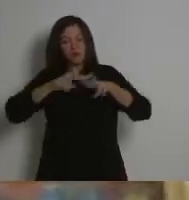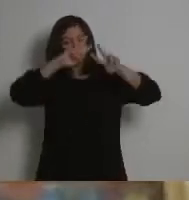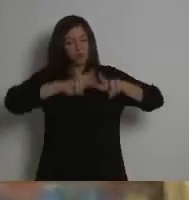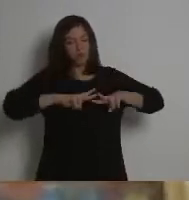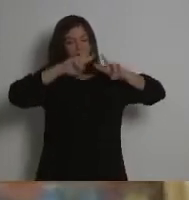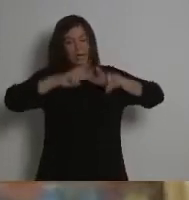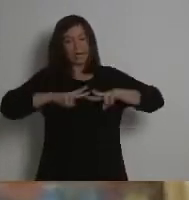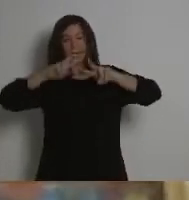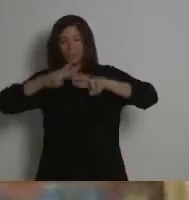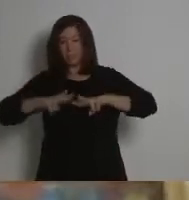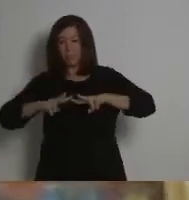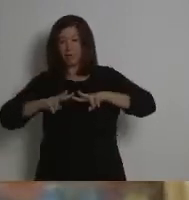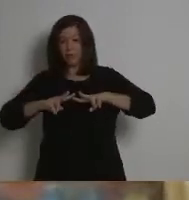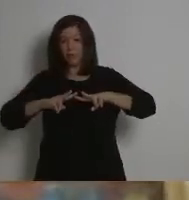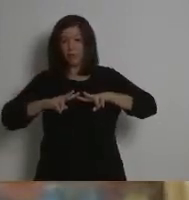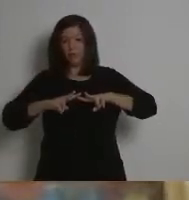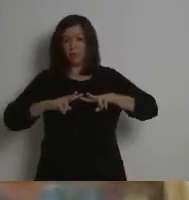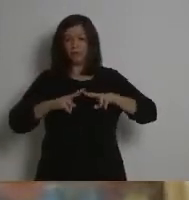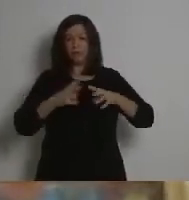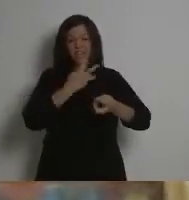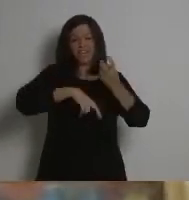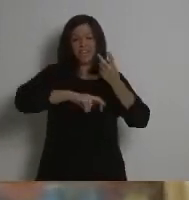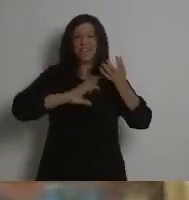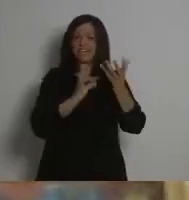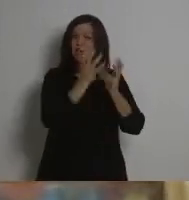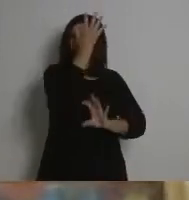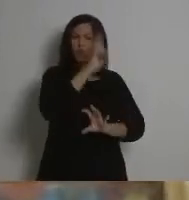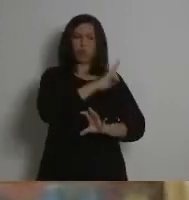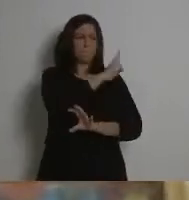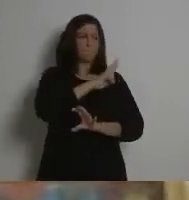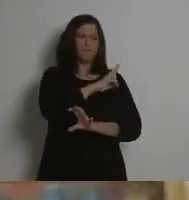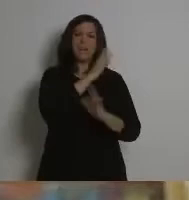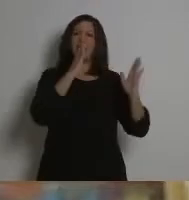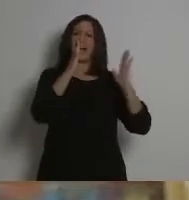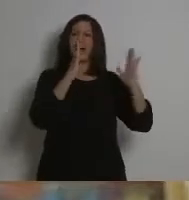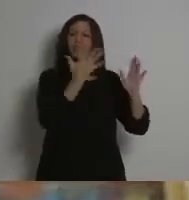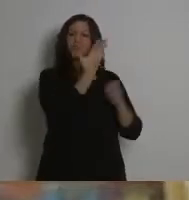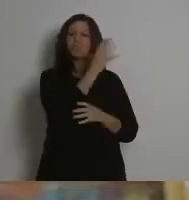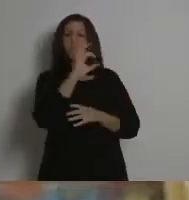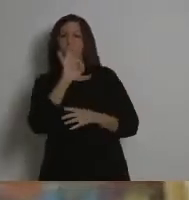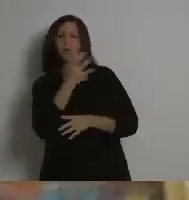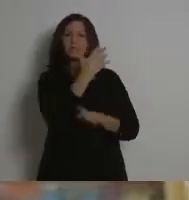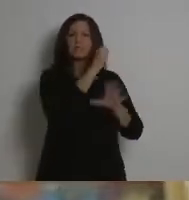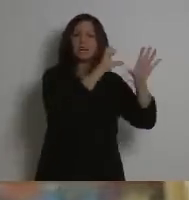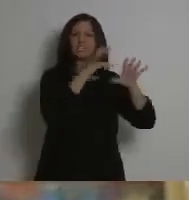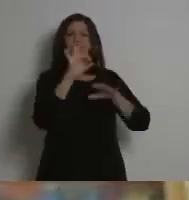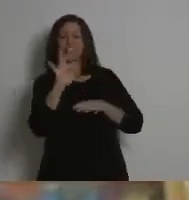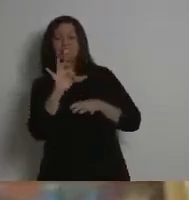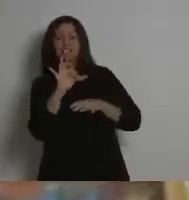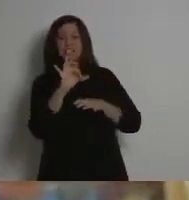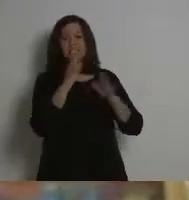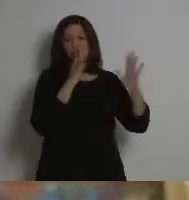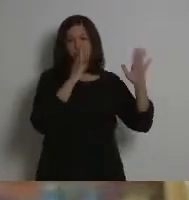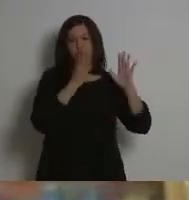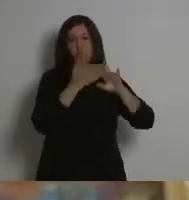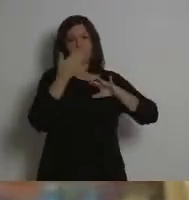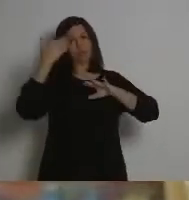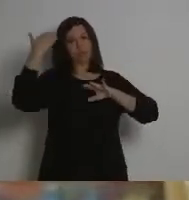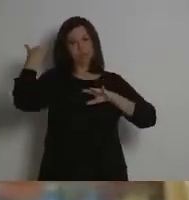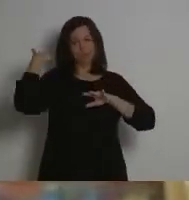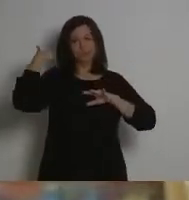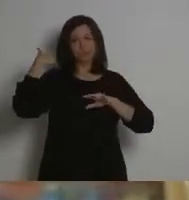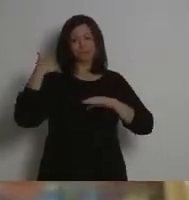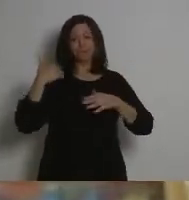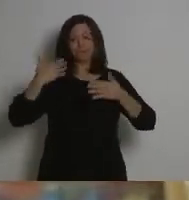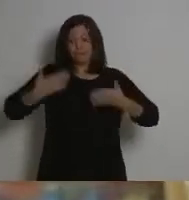otra revolución verde que se presentó en los años 50 y 60 precisamente en el mundo rural y